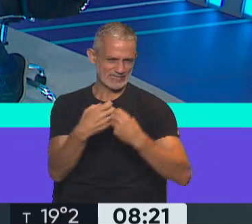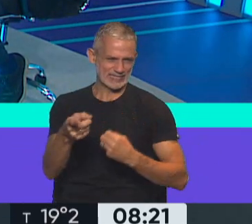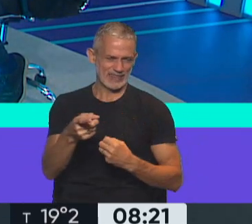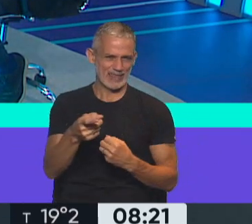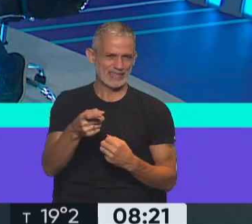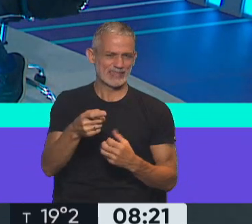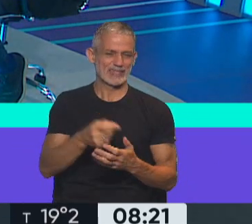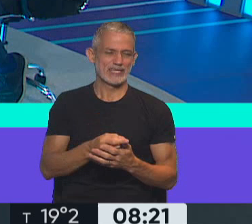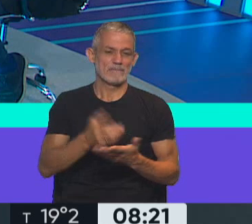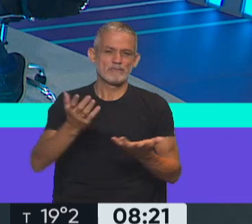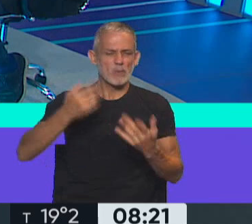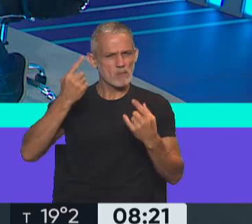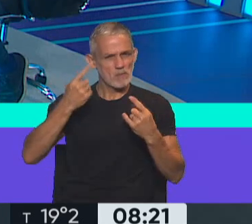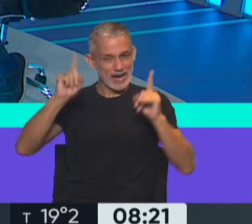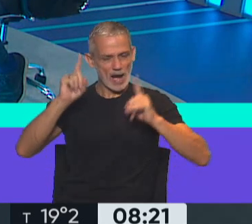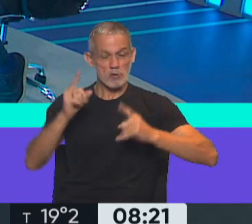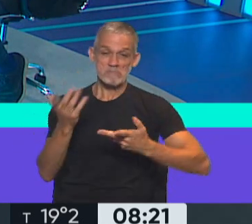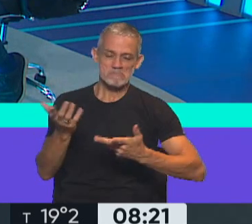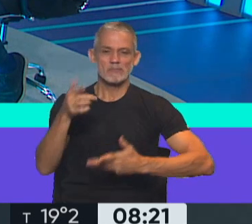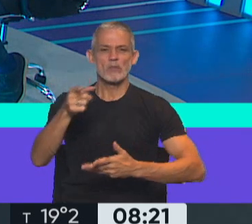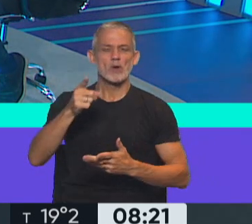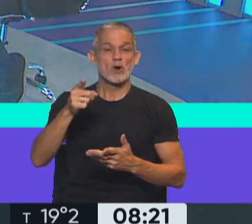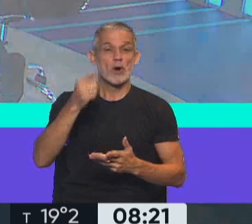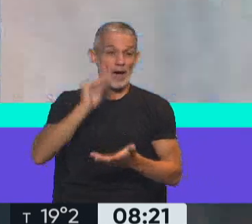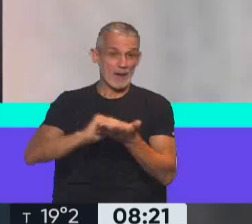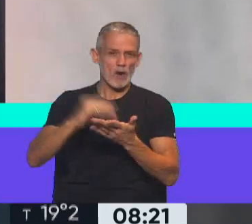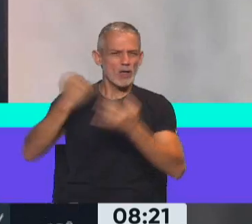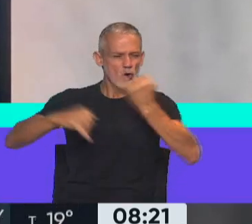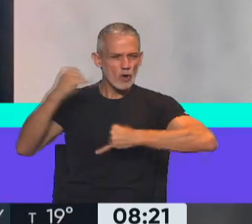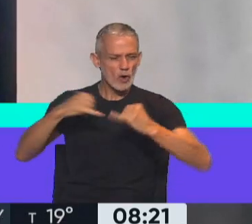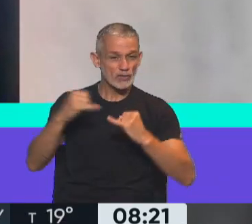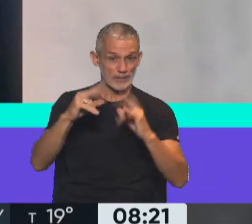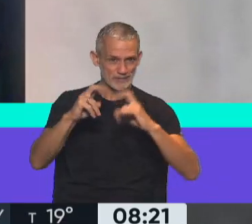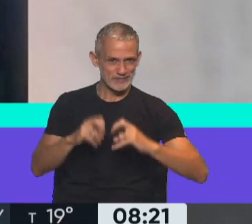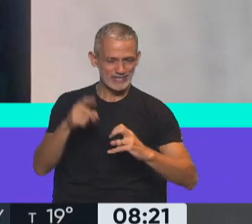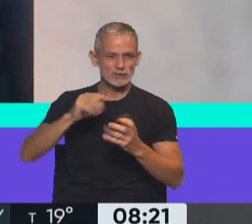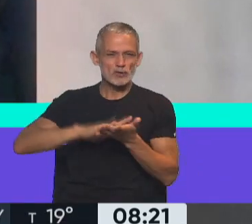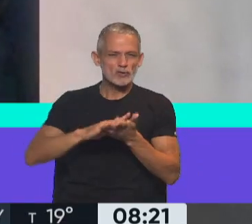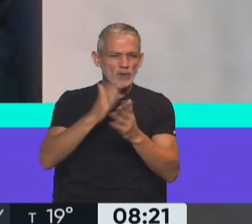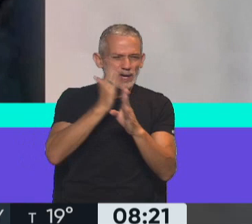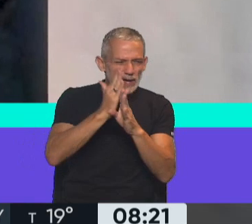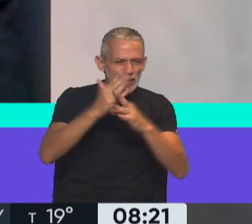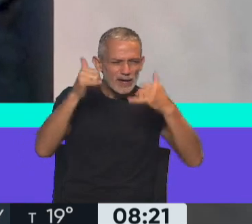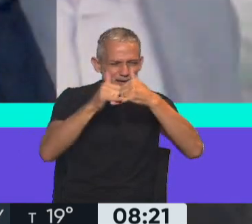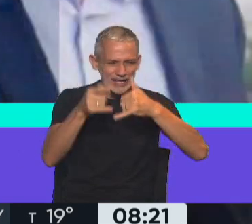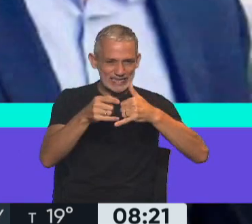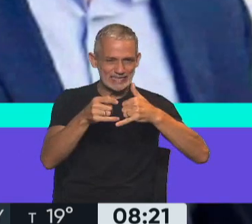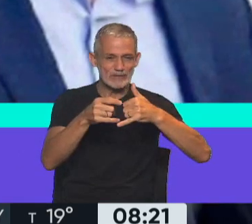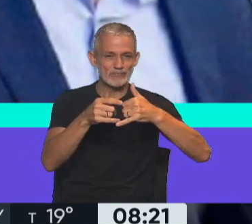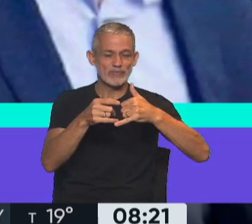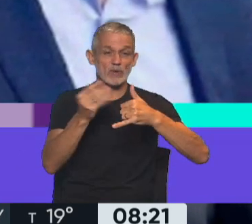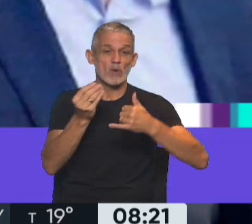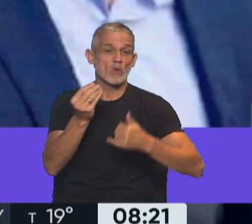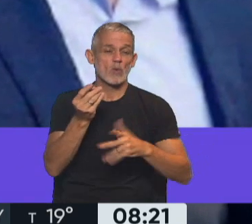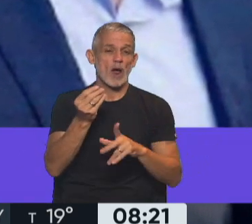tanto extraño, él me contaba que la causa esta de escuchas, donde